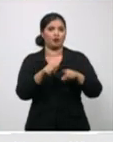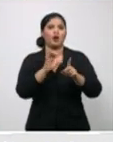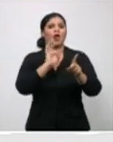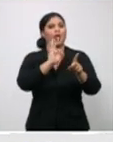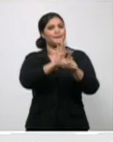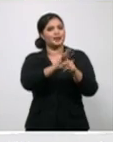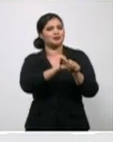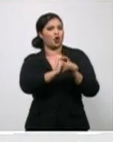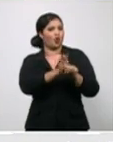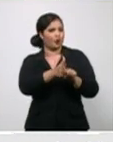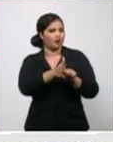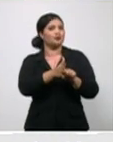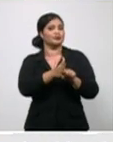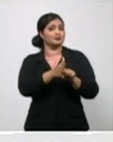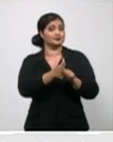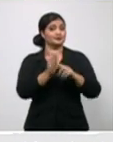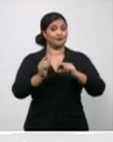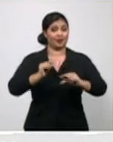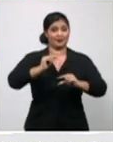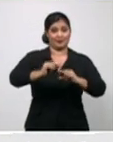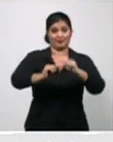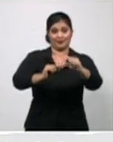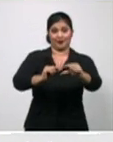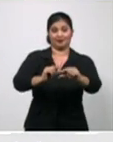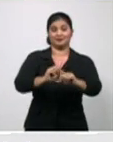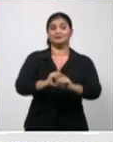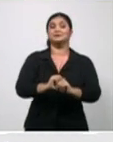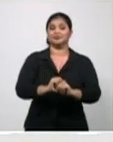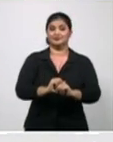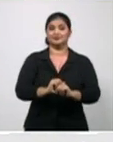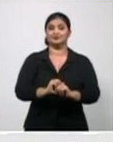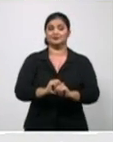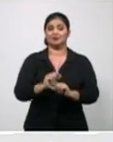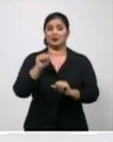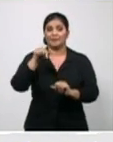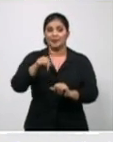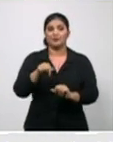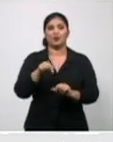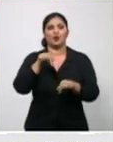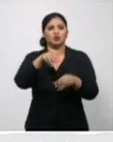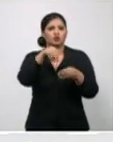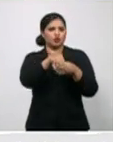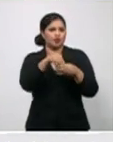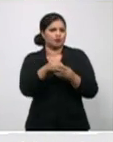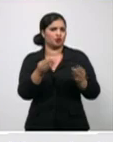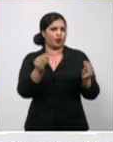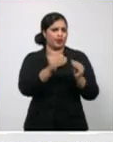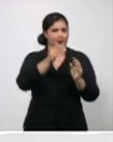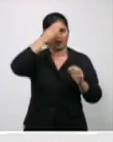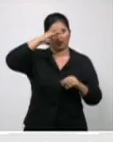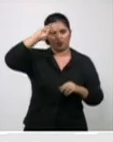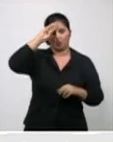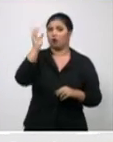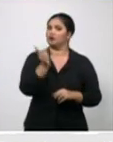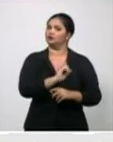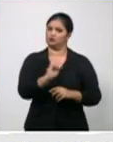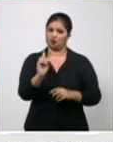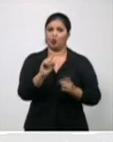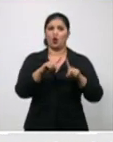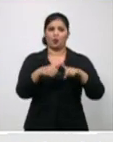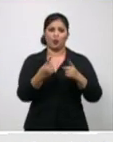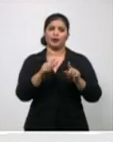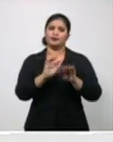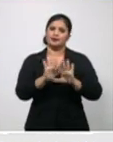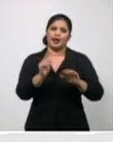transmisión en nuestro país. Y por lo tanto, no se recogen en la incidencia de cada una de las provincias. Ahora, ¿de